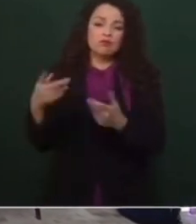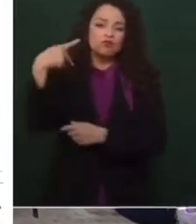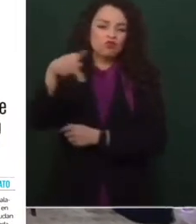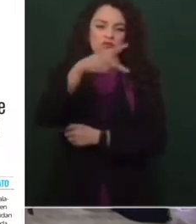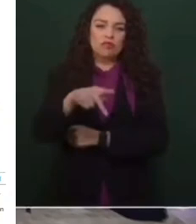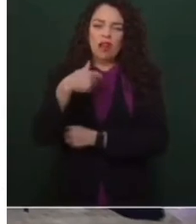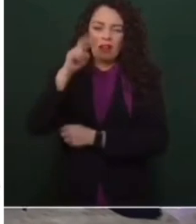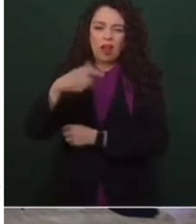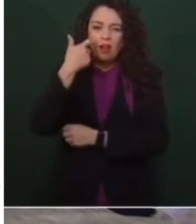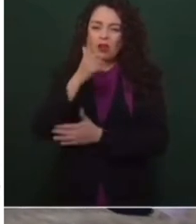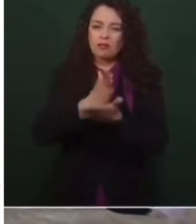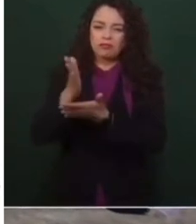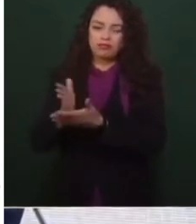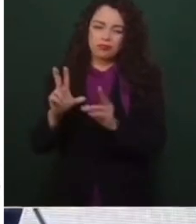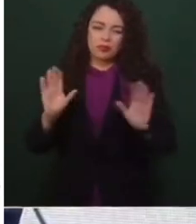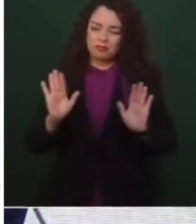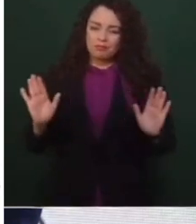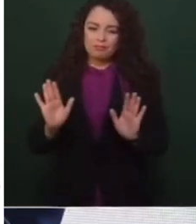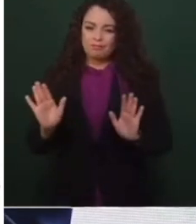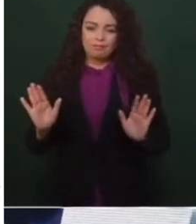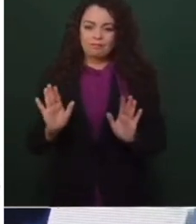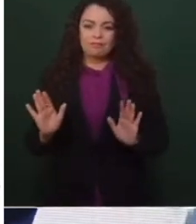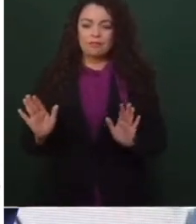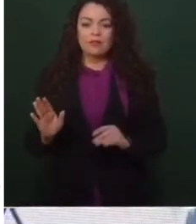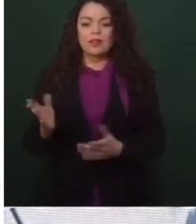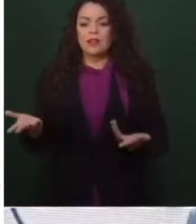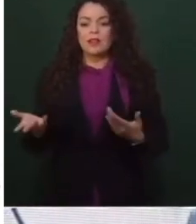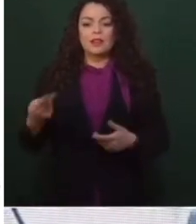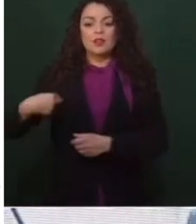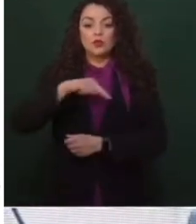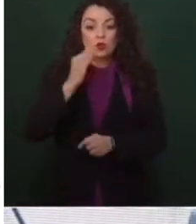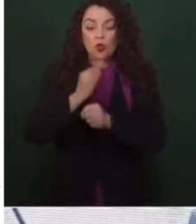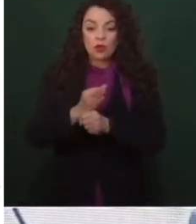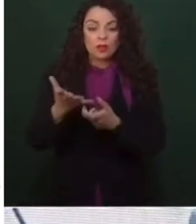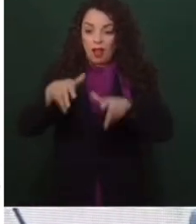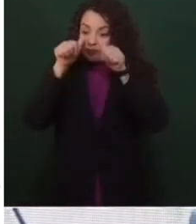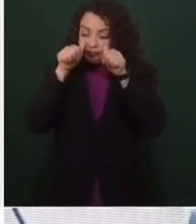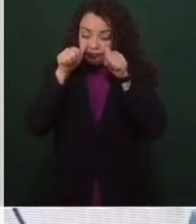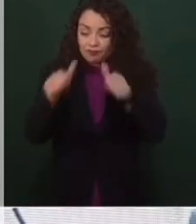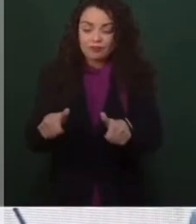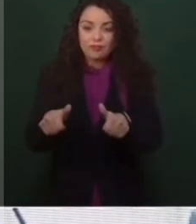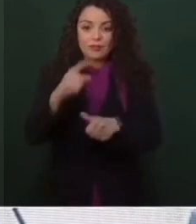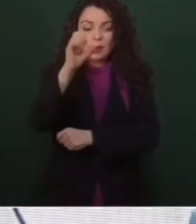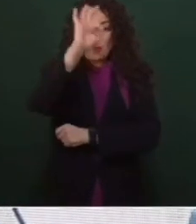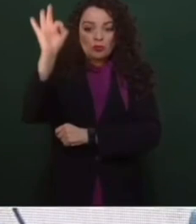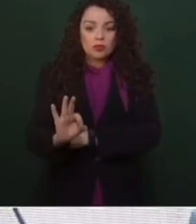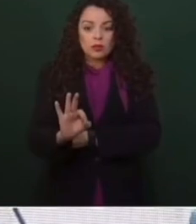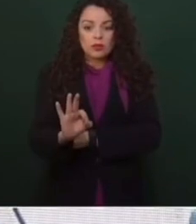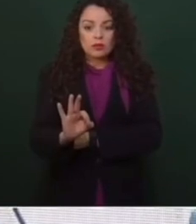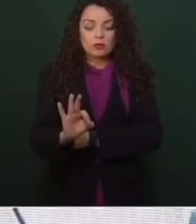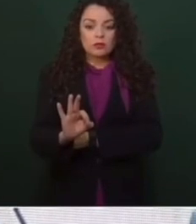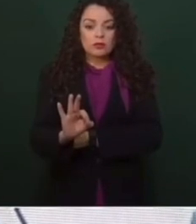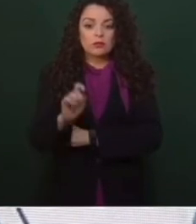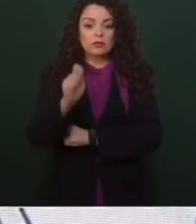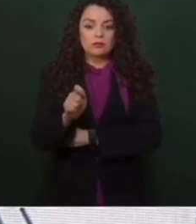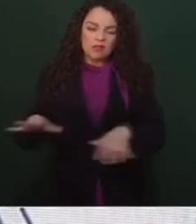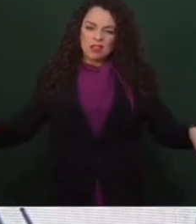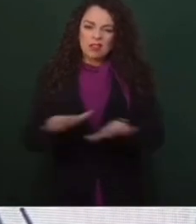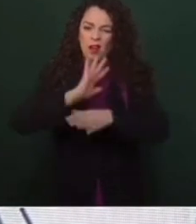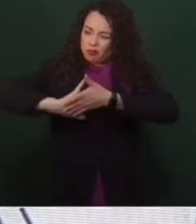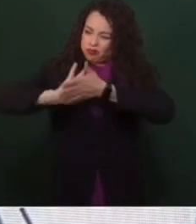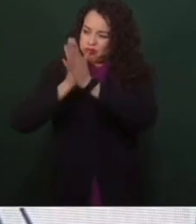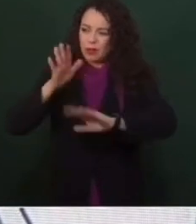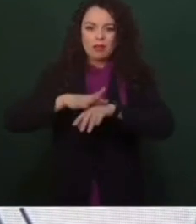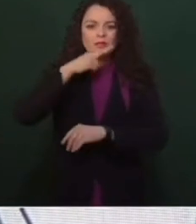participar en eso nosotros estamos dedicados de tiempo y alma a la transformación de México